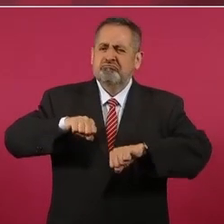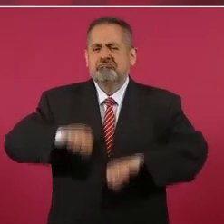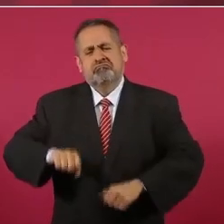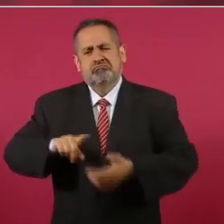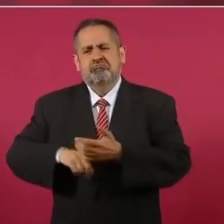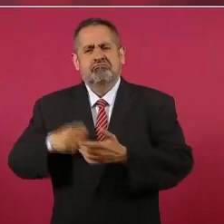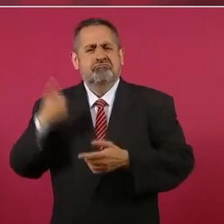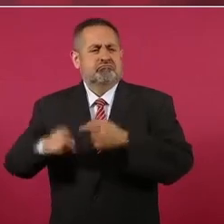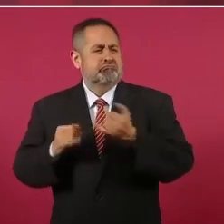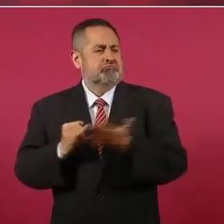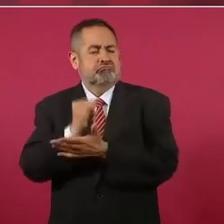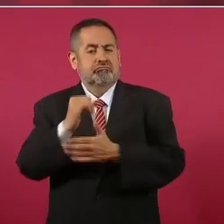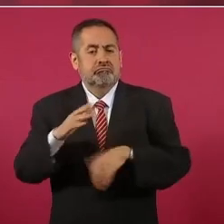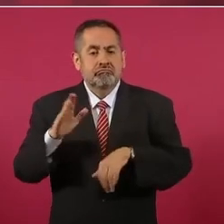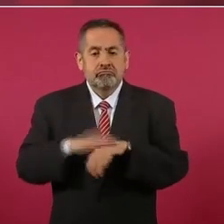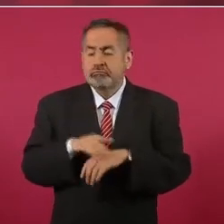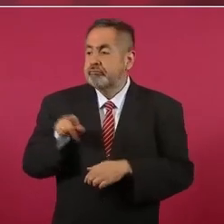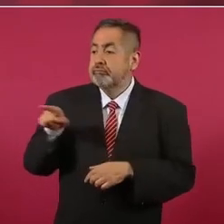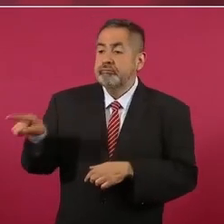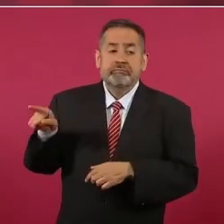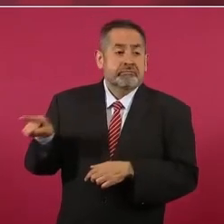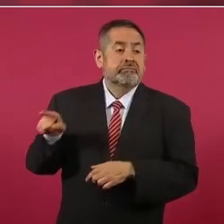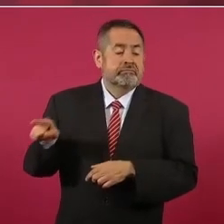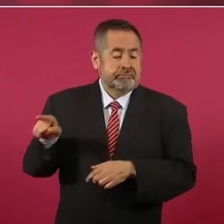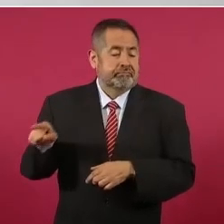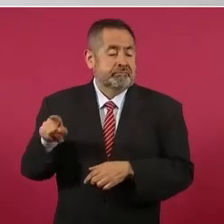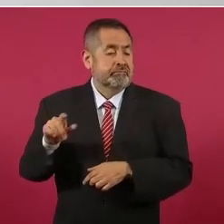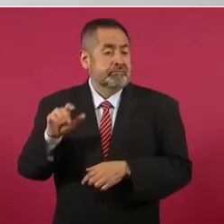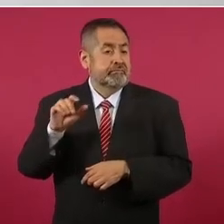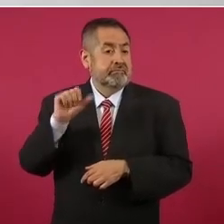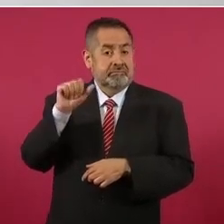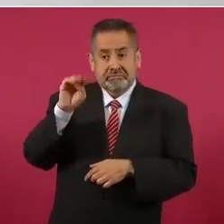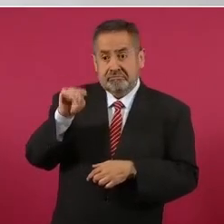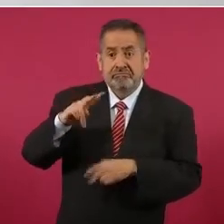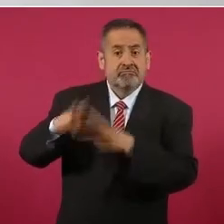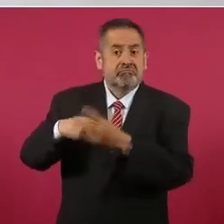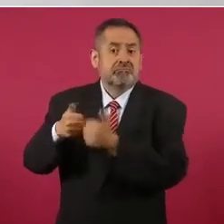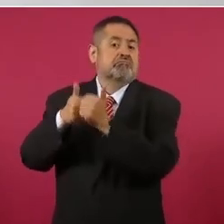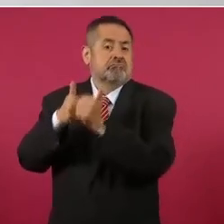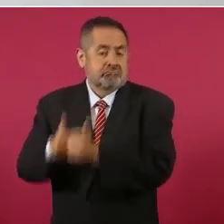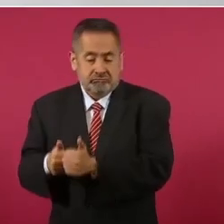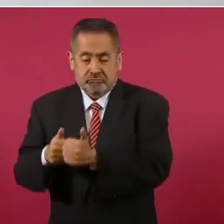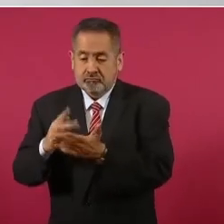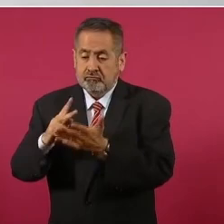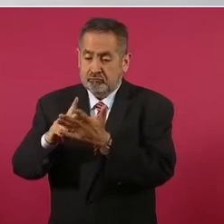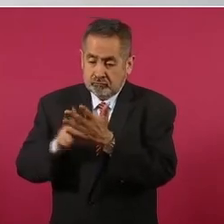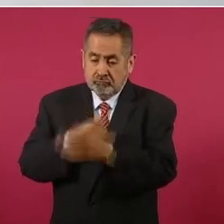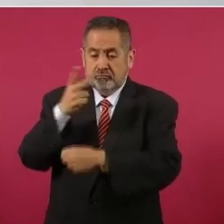que lo estoy haciendo porque me voy a quedar, va a haber reelección.